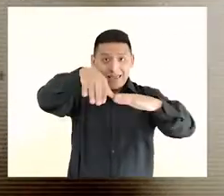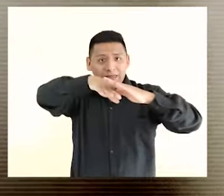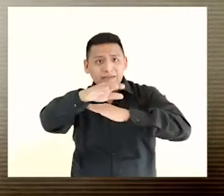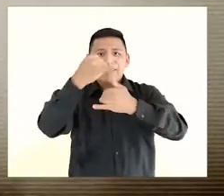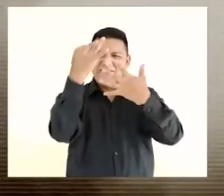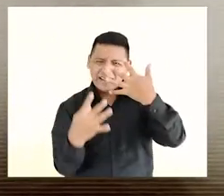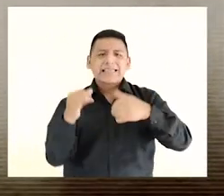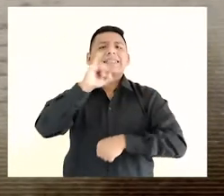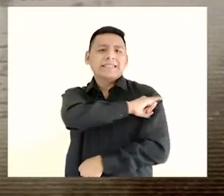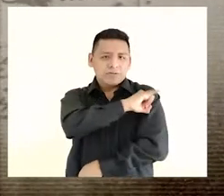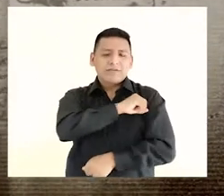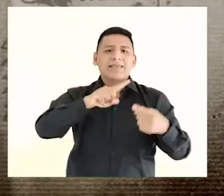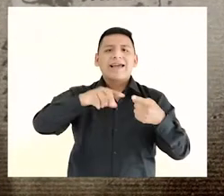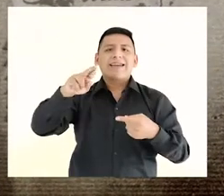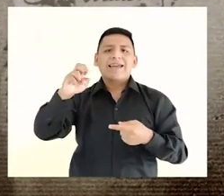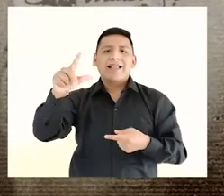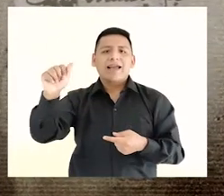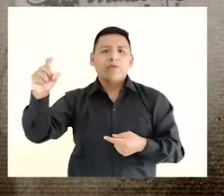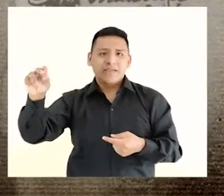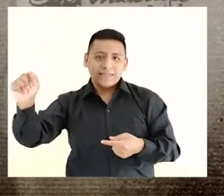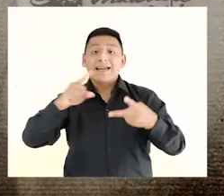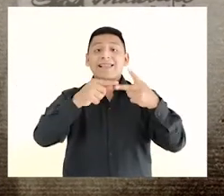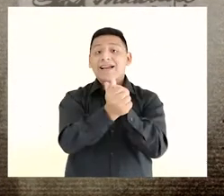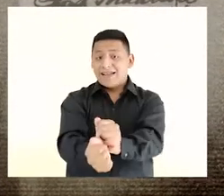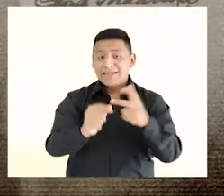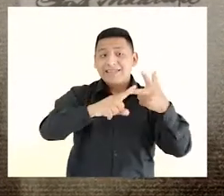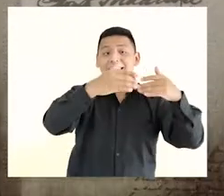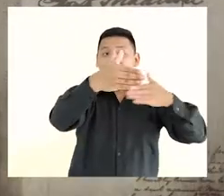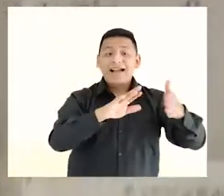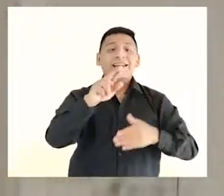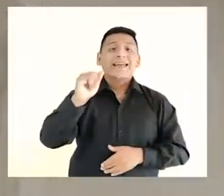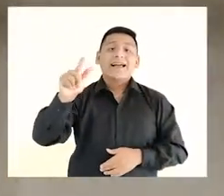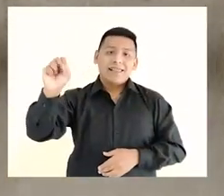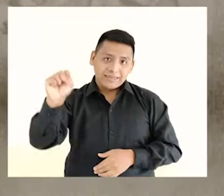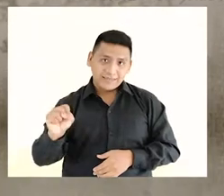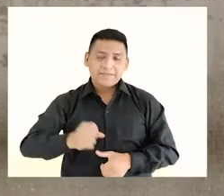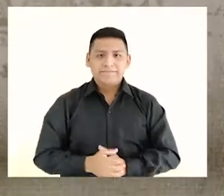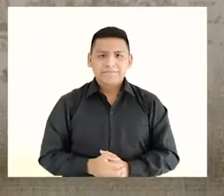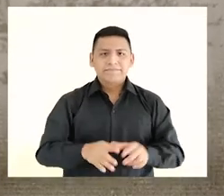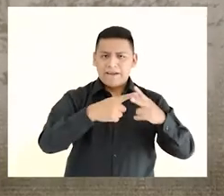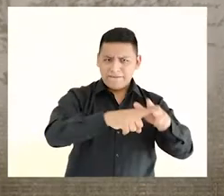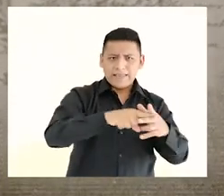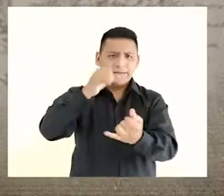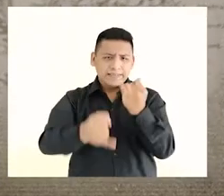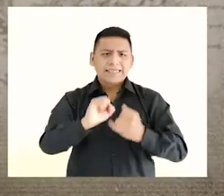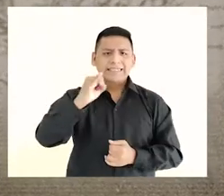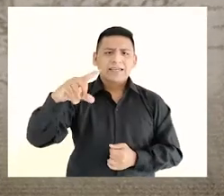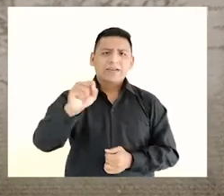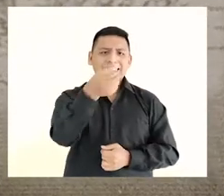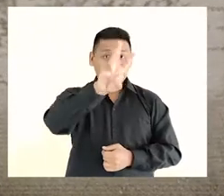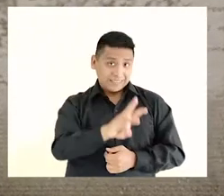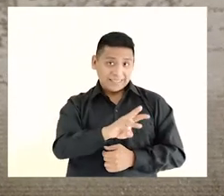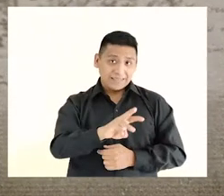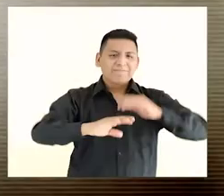se ubicaron dentro otras dependencias como la Real Audiencia, la Cárcel y las Cajas Reales. A finales y principios del